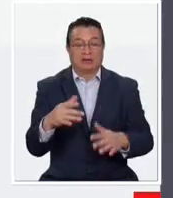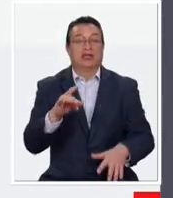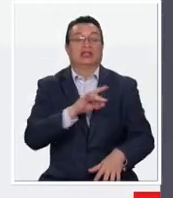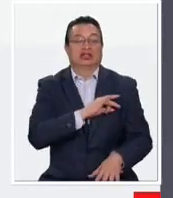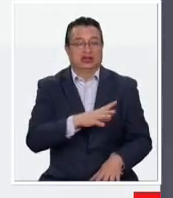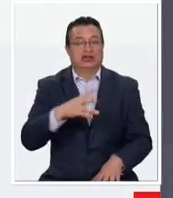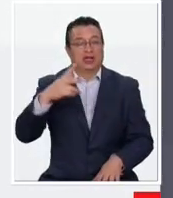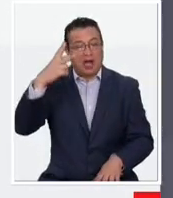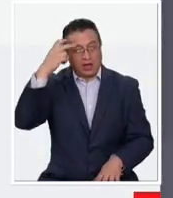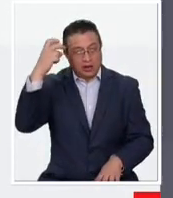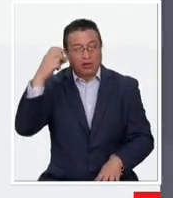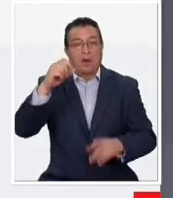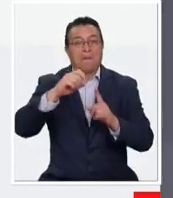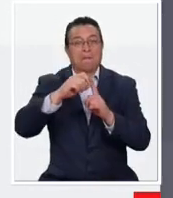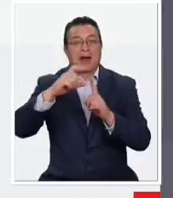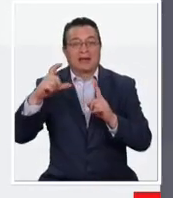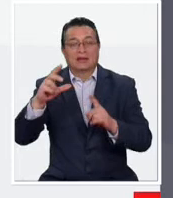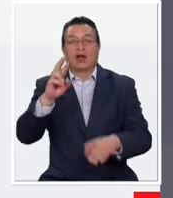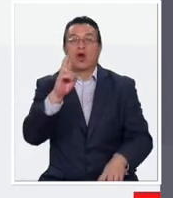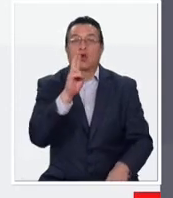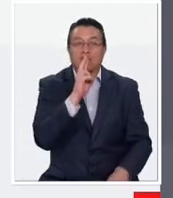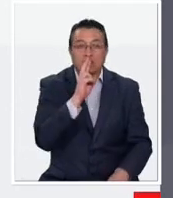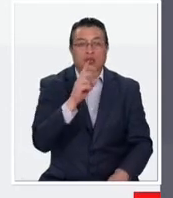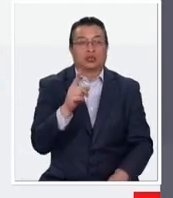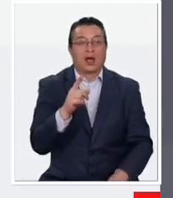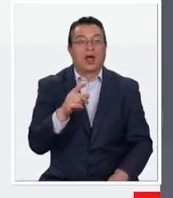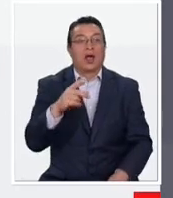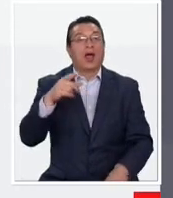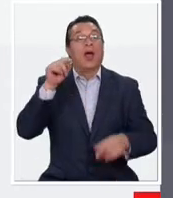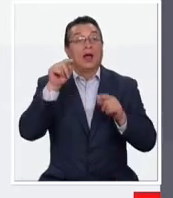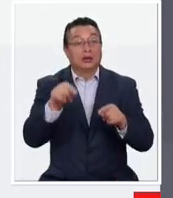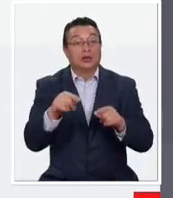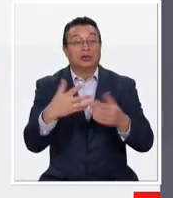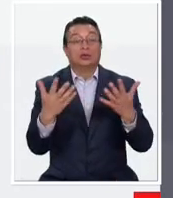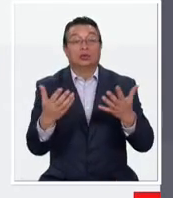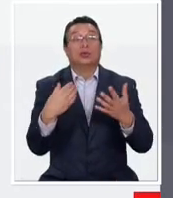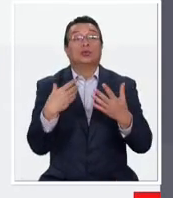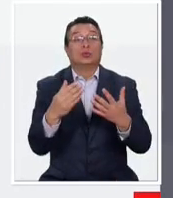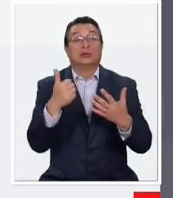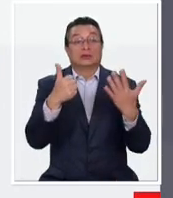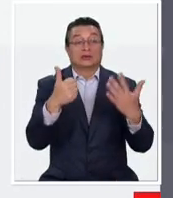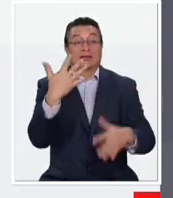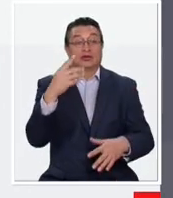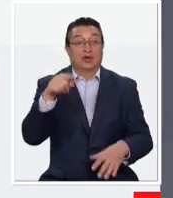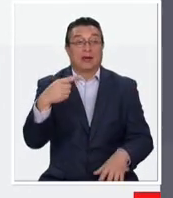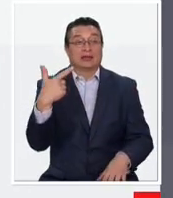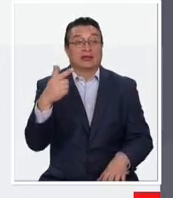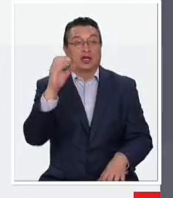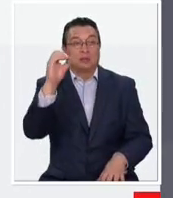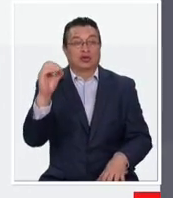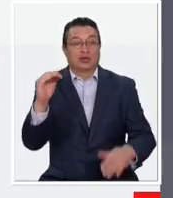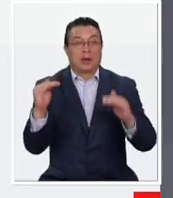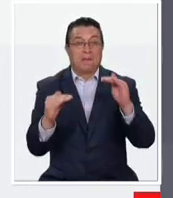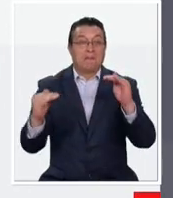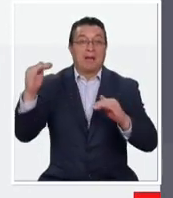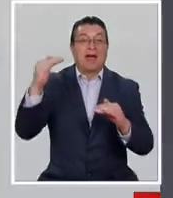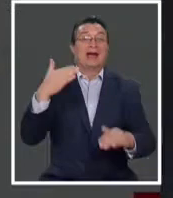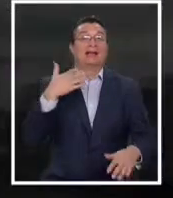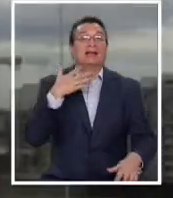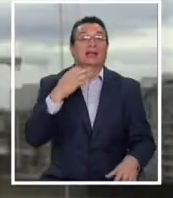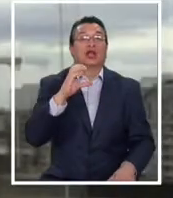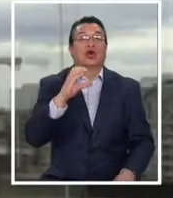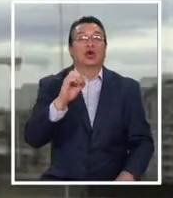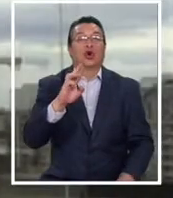Argentina, México, Pakistán y Rusia. Y presenta una efectividad del 65,7%, más alta que CoronaVac.